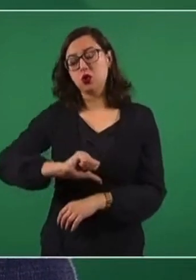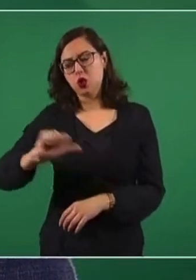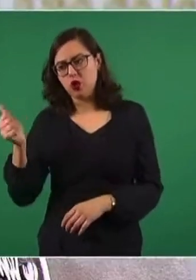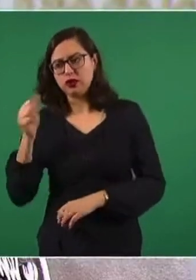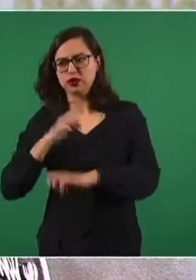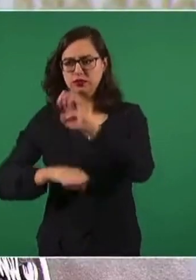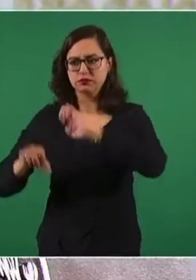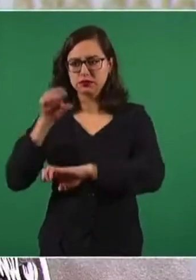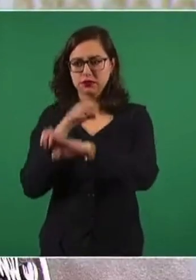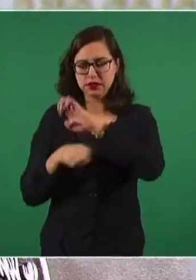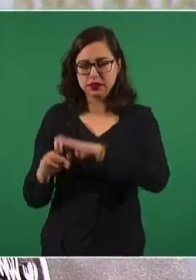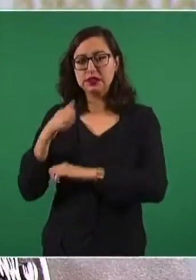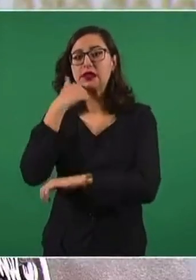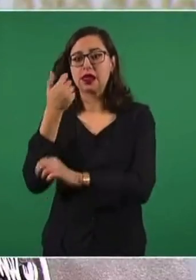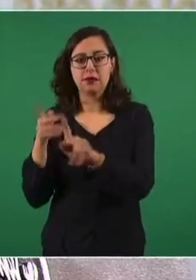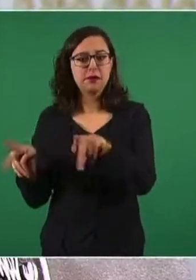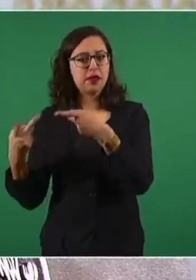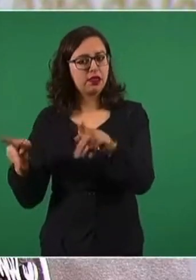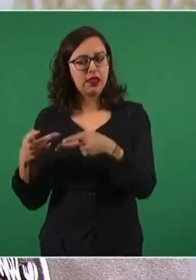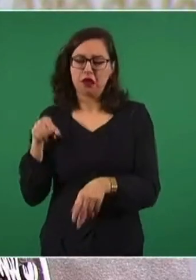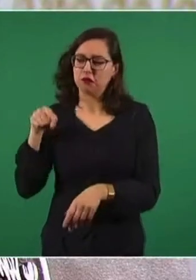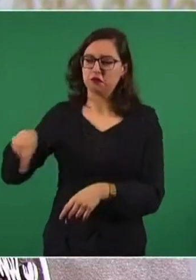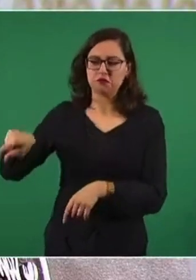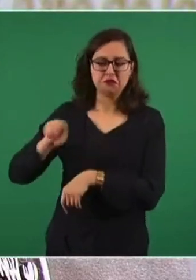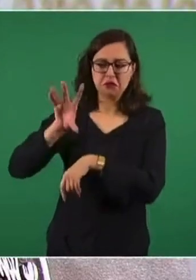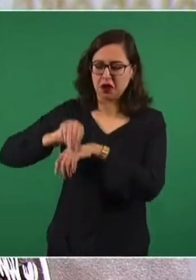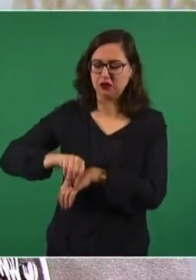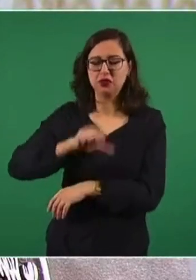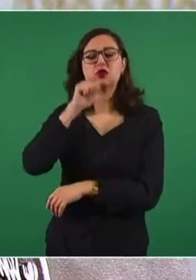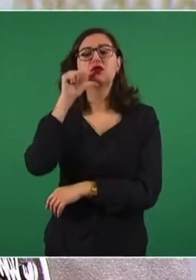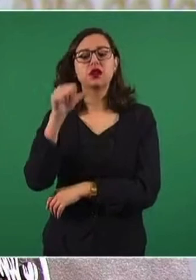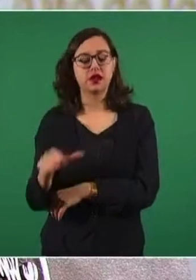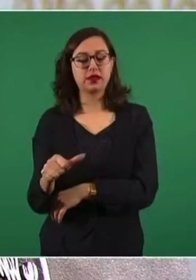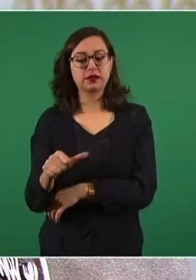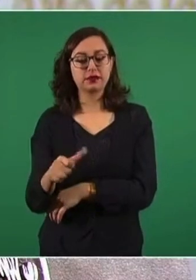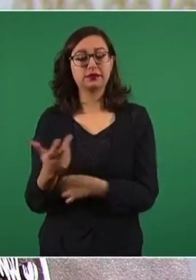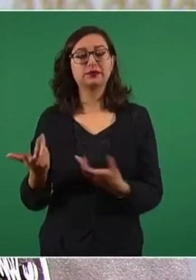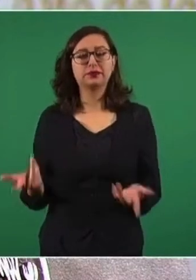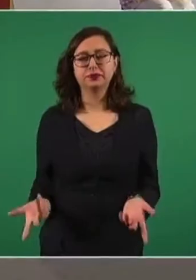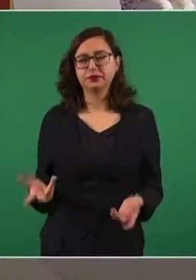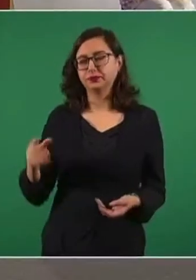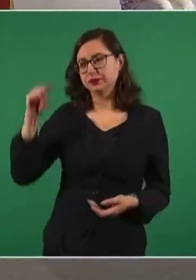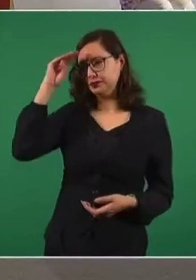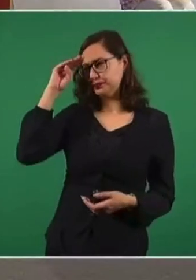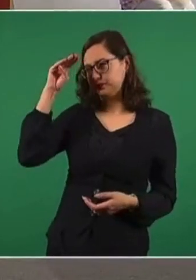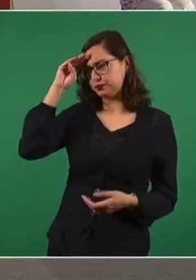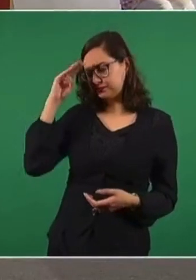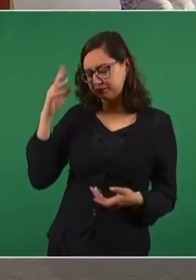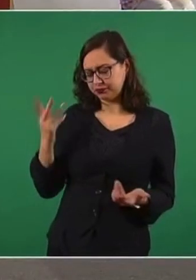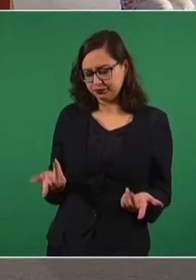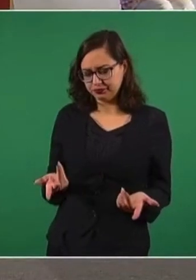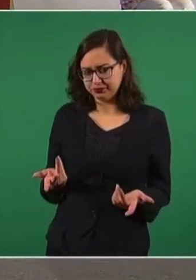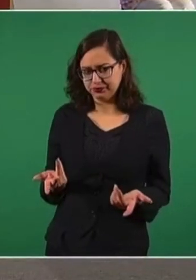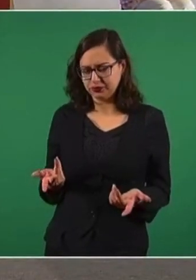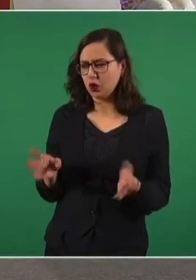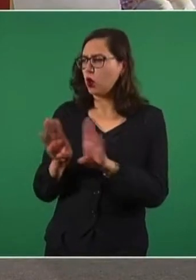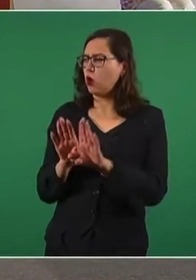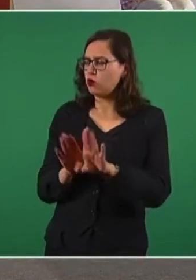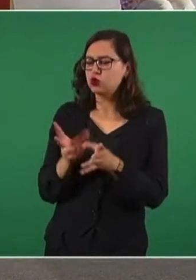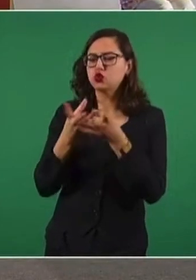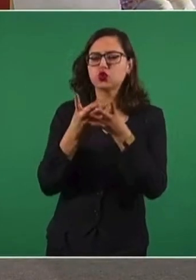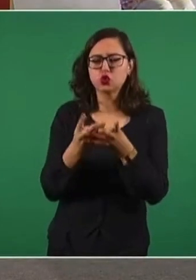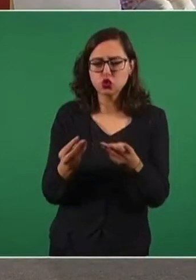México. En consecuencia, la UNOPS planteó al sector salud tener una solución, pero esta